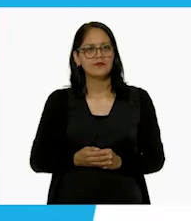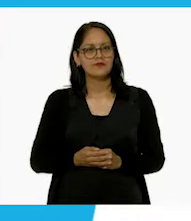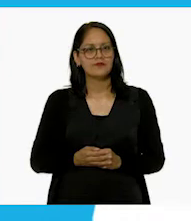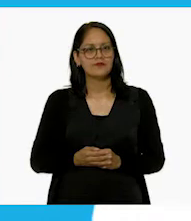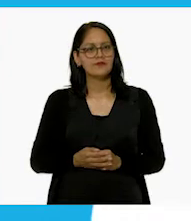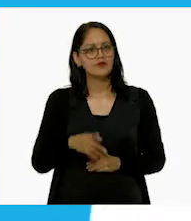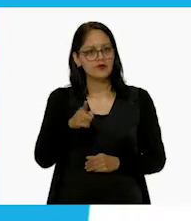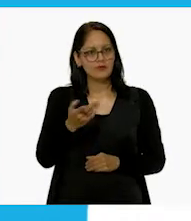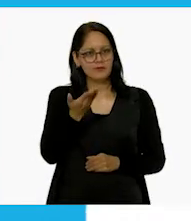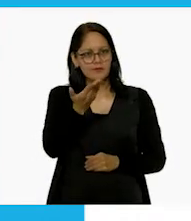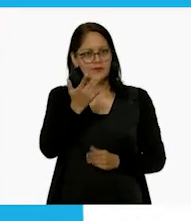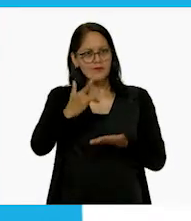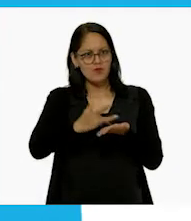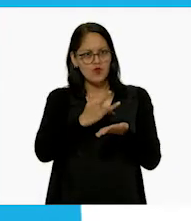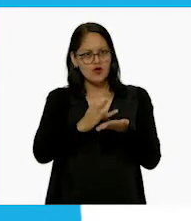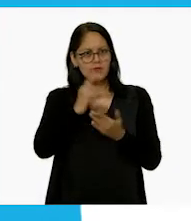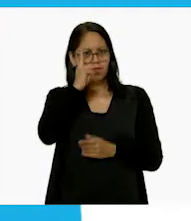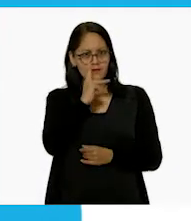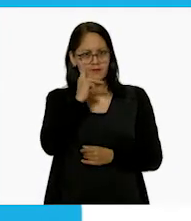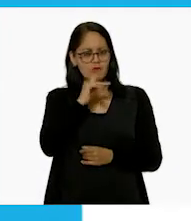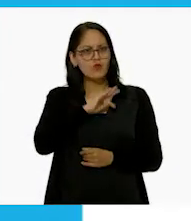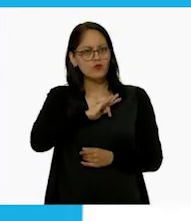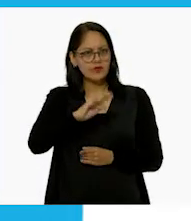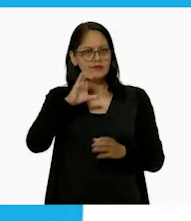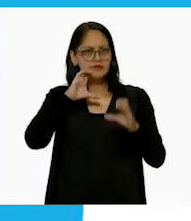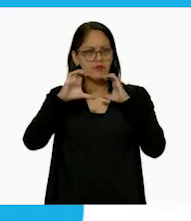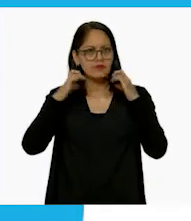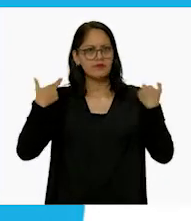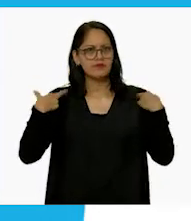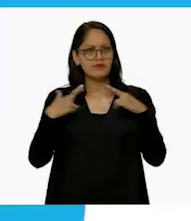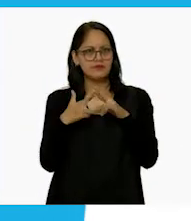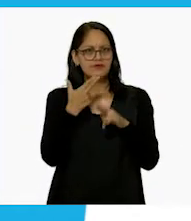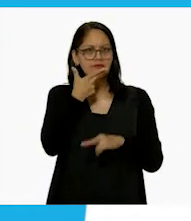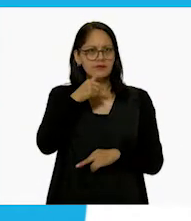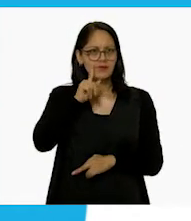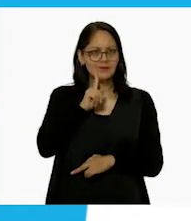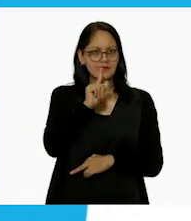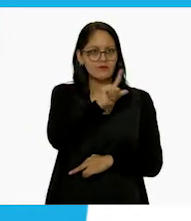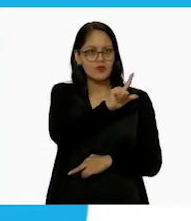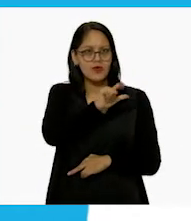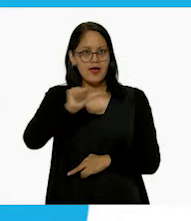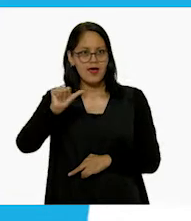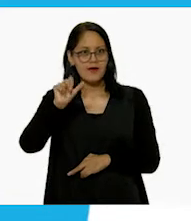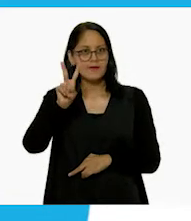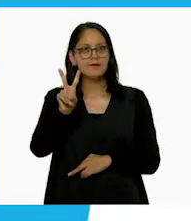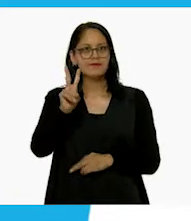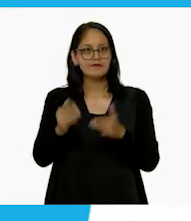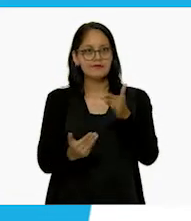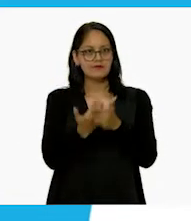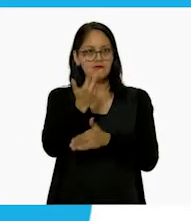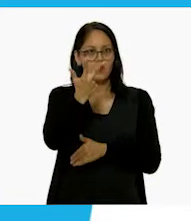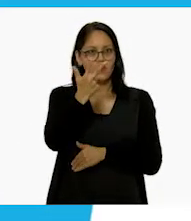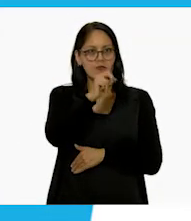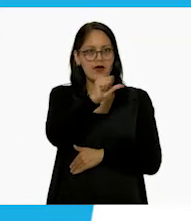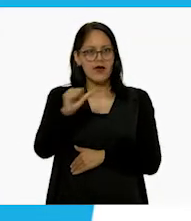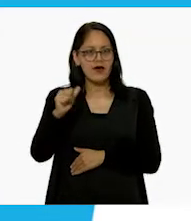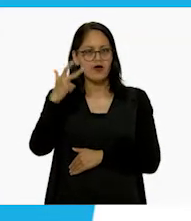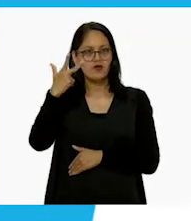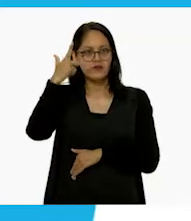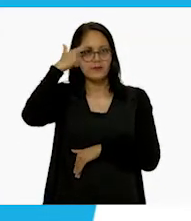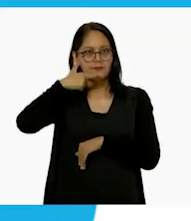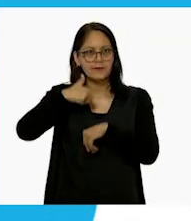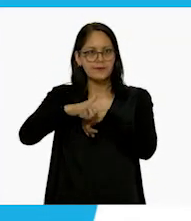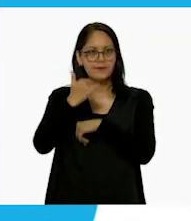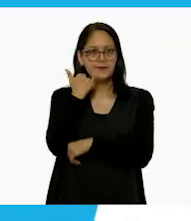Para solicitar apoyo pedagógico, comunícate con maestras y maestros de lunes a viernes de 8 a 20 horas al